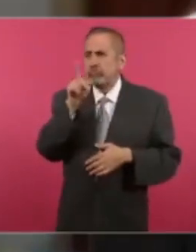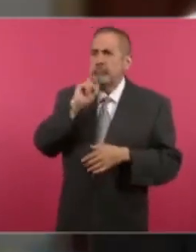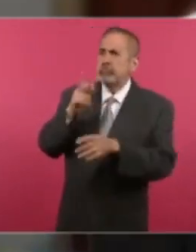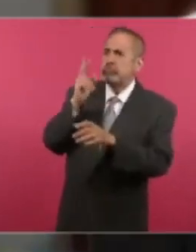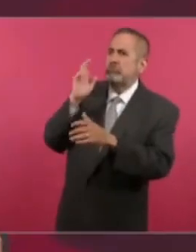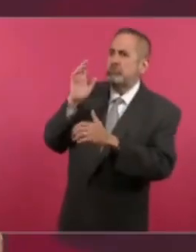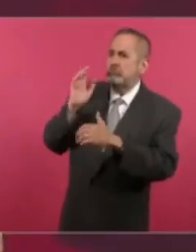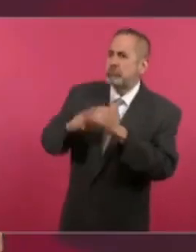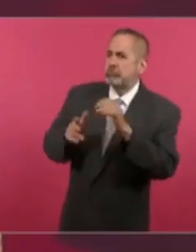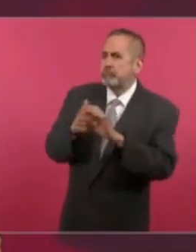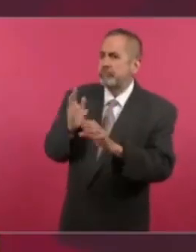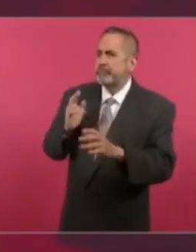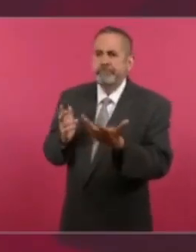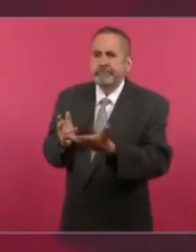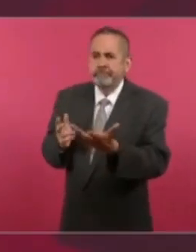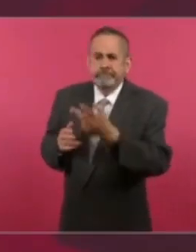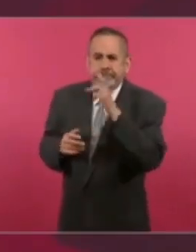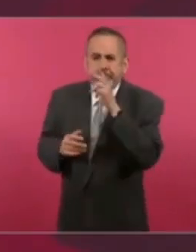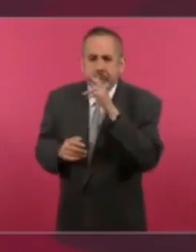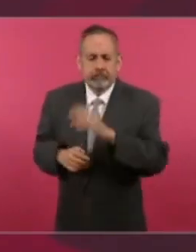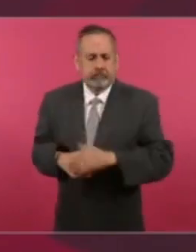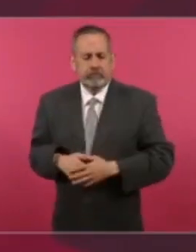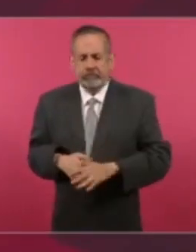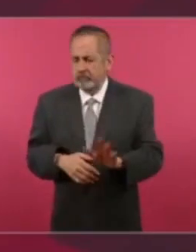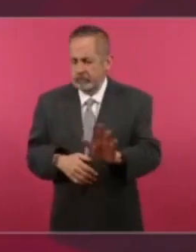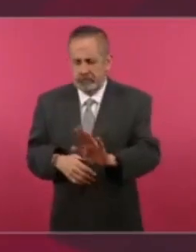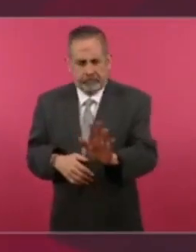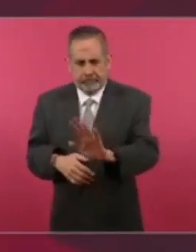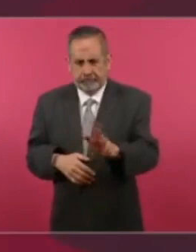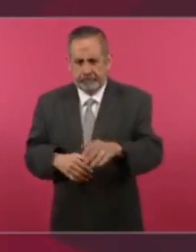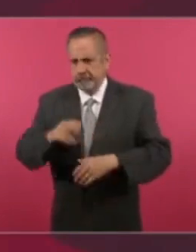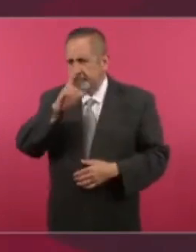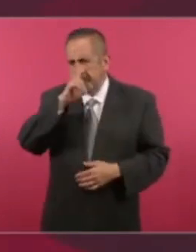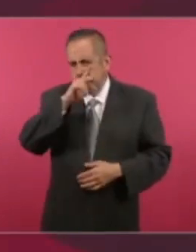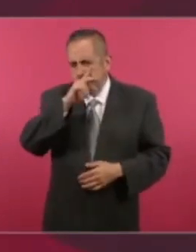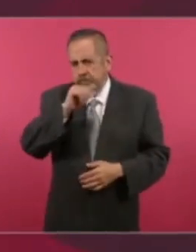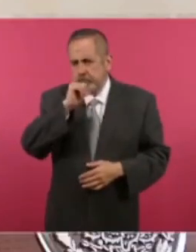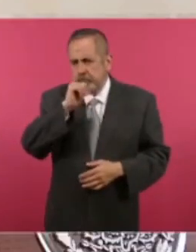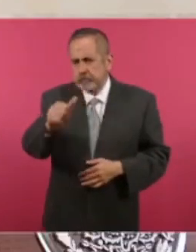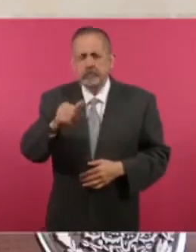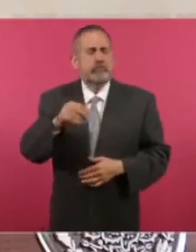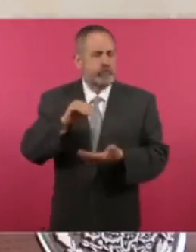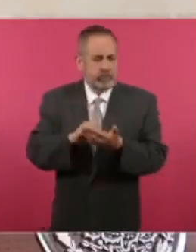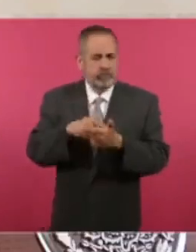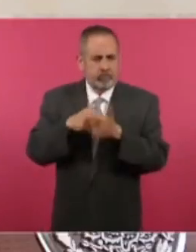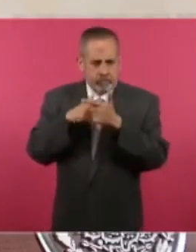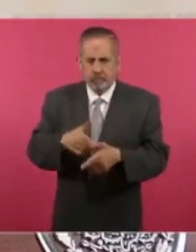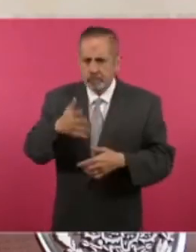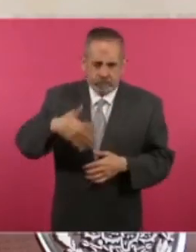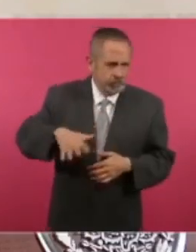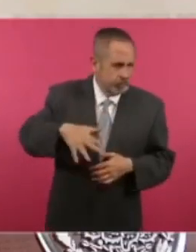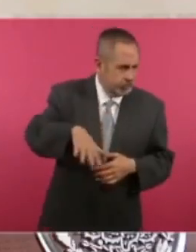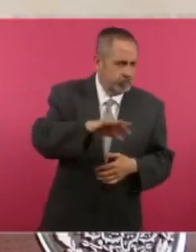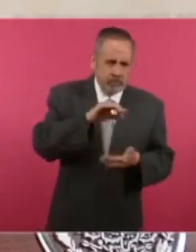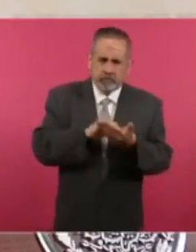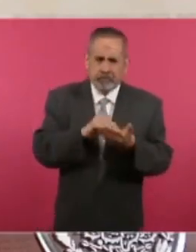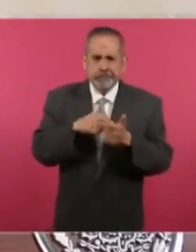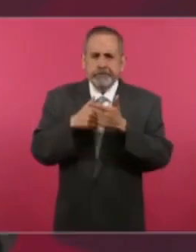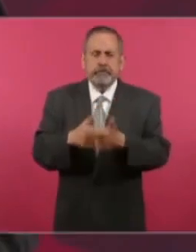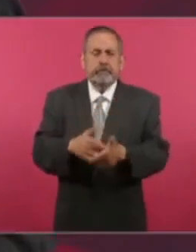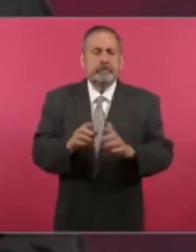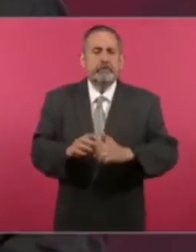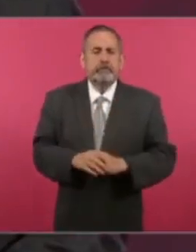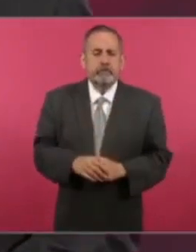esta salida? Que no se preocupen, que estamos avanzando en la búsqueda y que